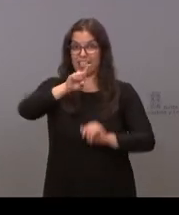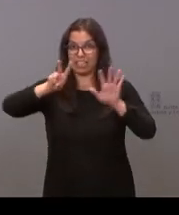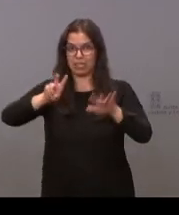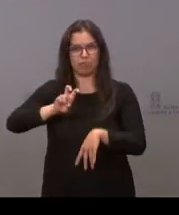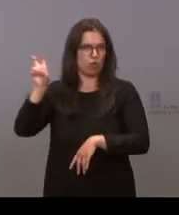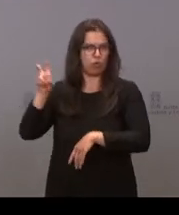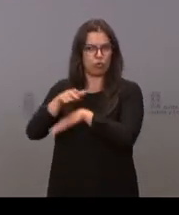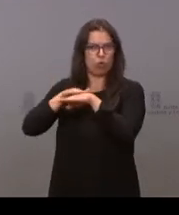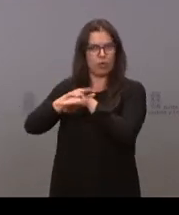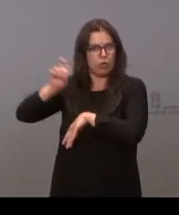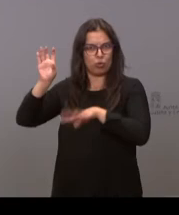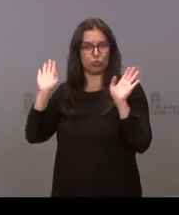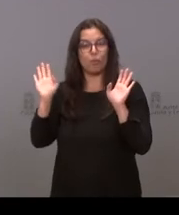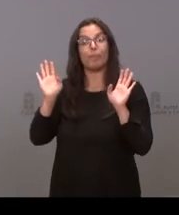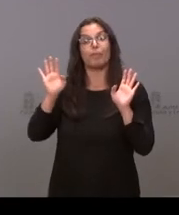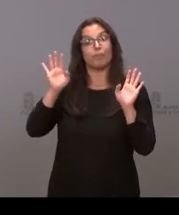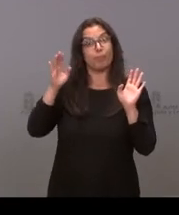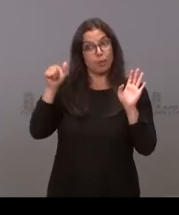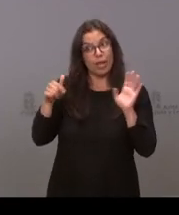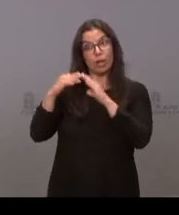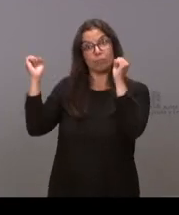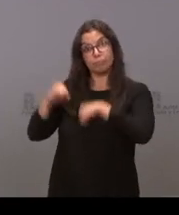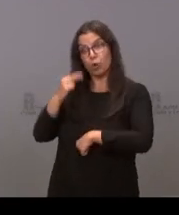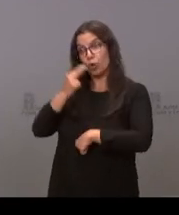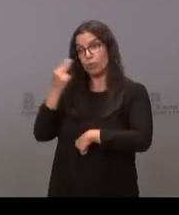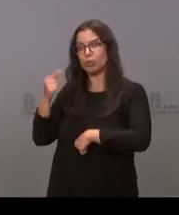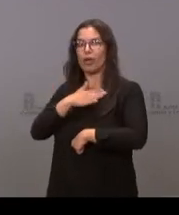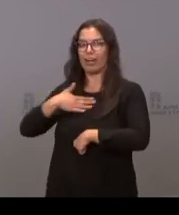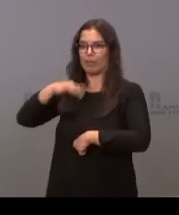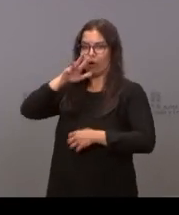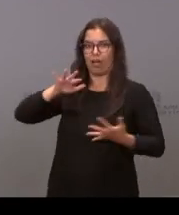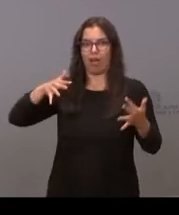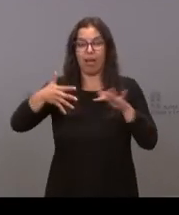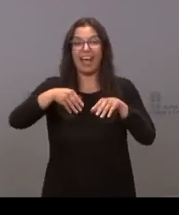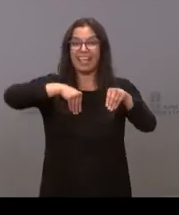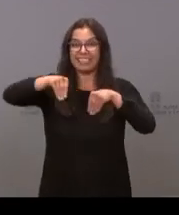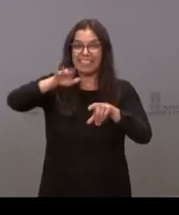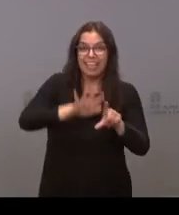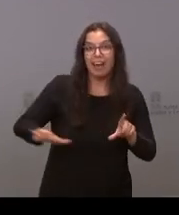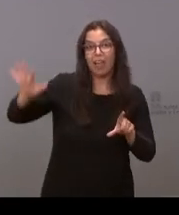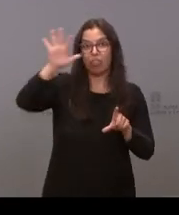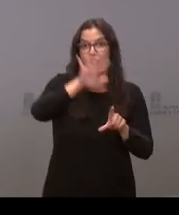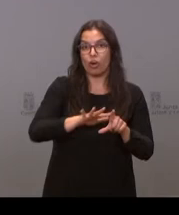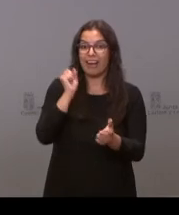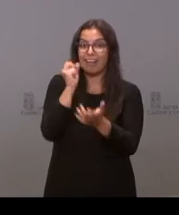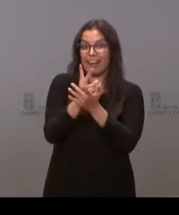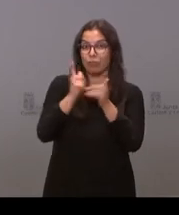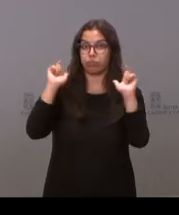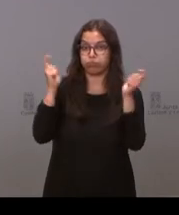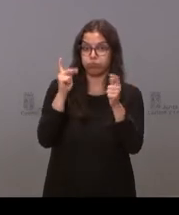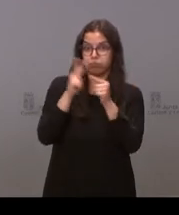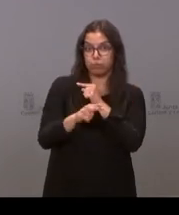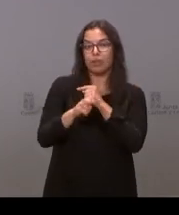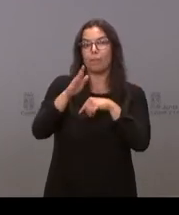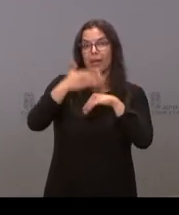del gobierno, pero que hoy ya estamos materializando y es esa Estrategia Nacional de Reto Demográfico 2030 y